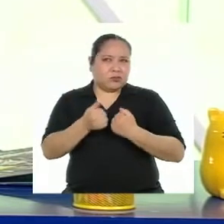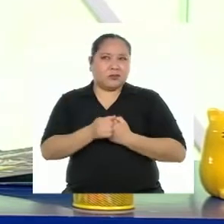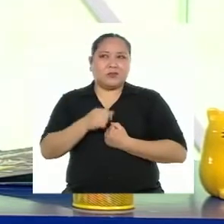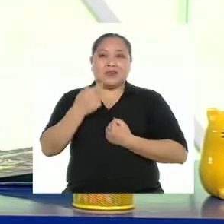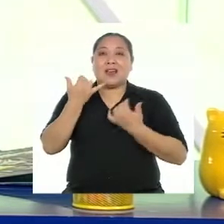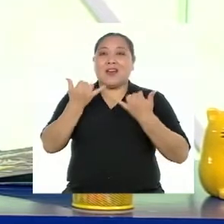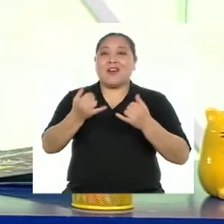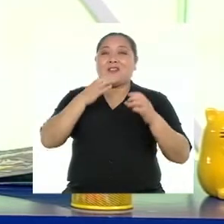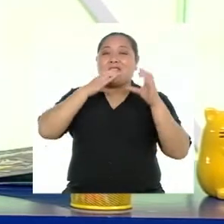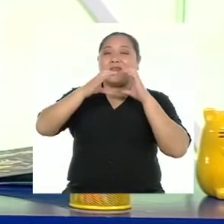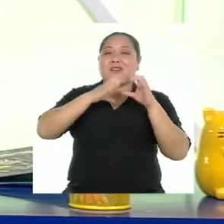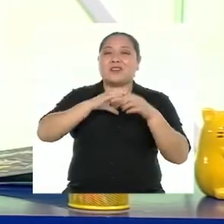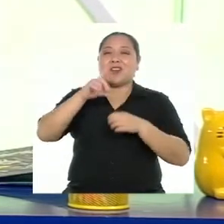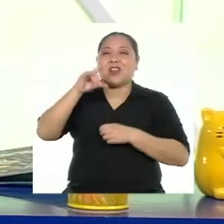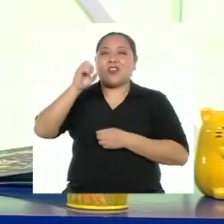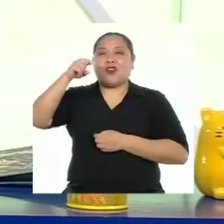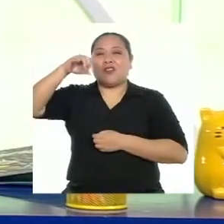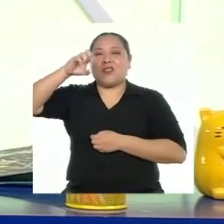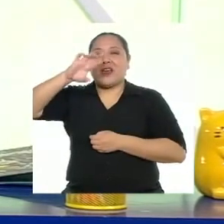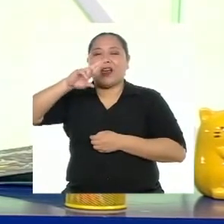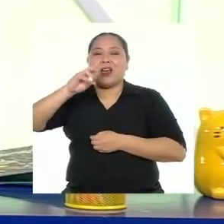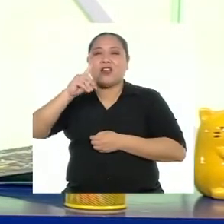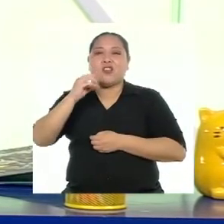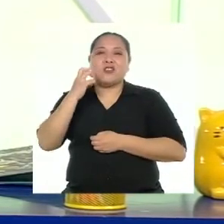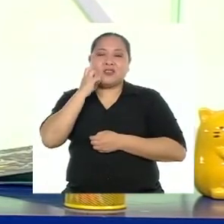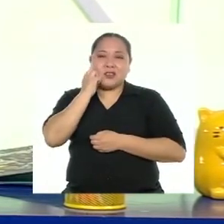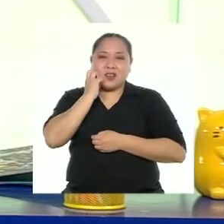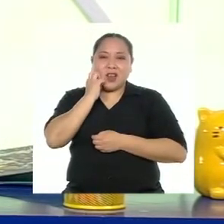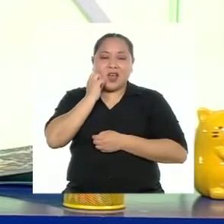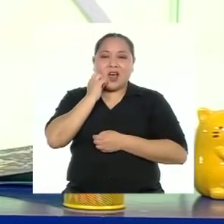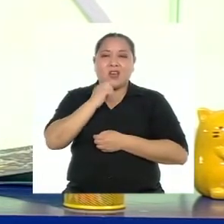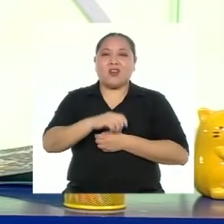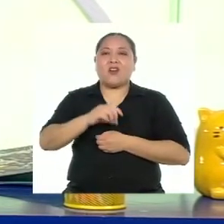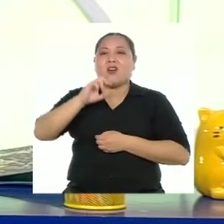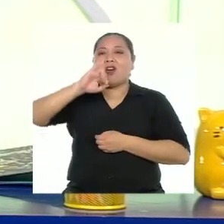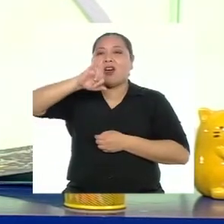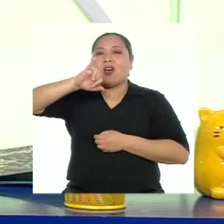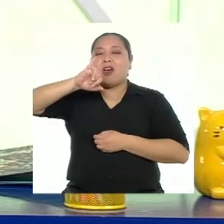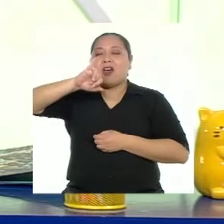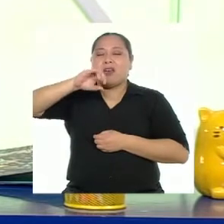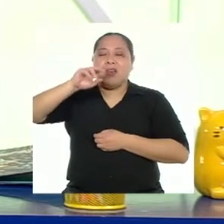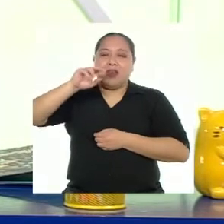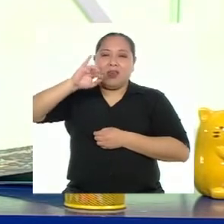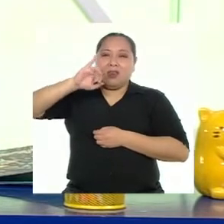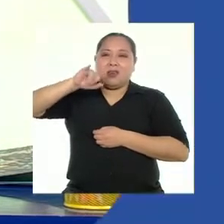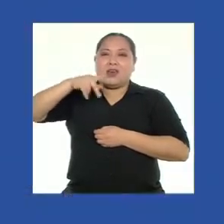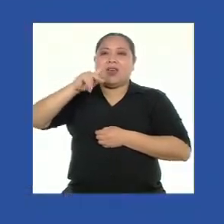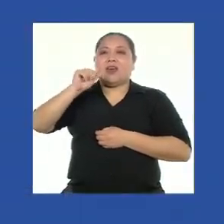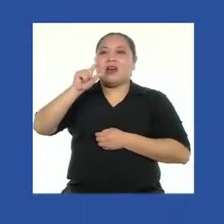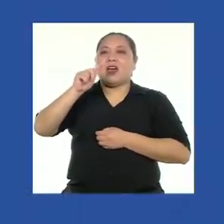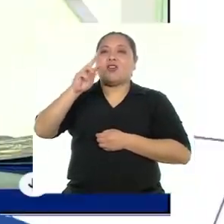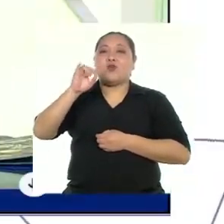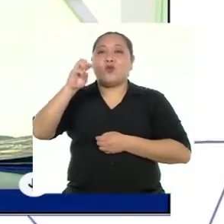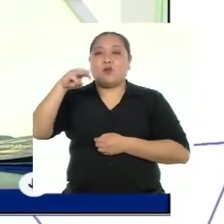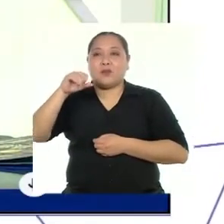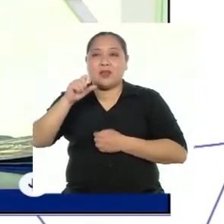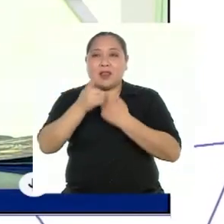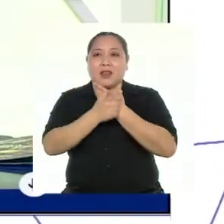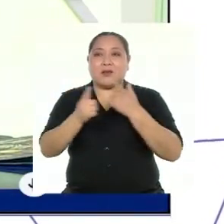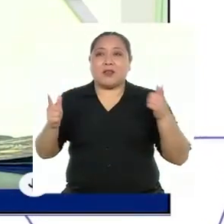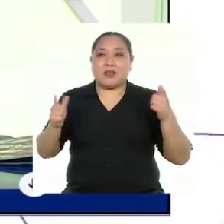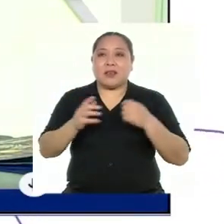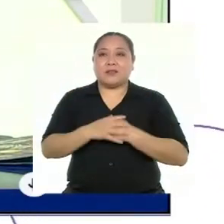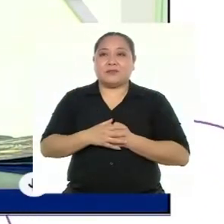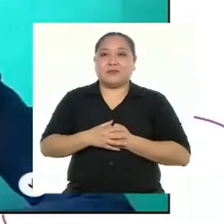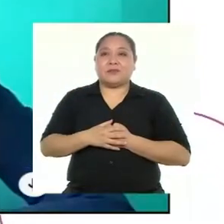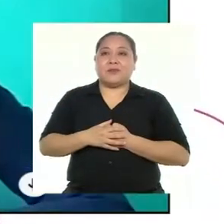vamos a hablar hoy con Leonardo de Chiclayo, Harumi de La Libertad, Yare y Víctor de Lima en nuestra reunión de equipo. ¿Sienten